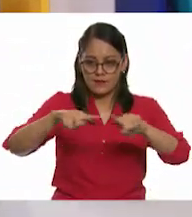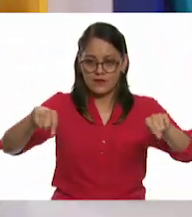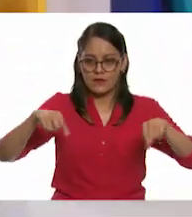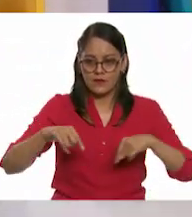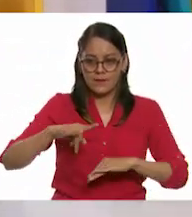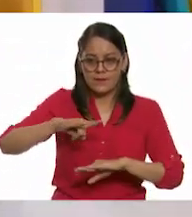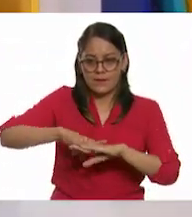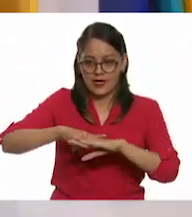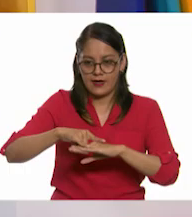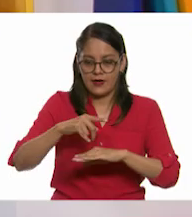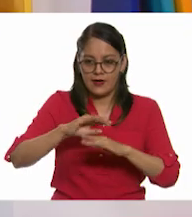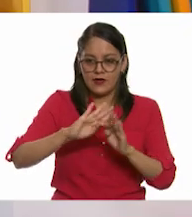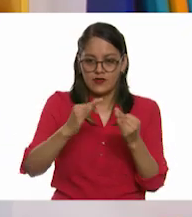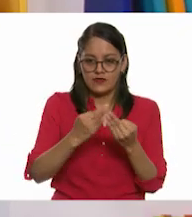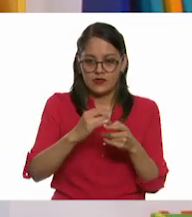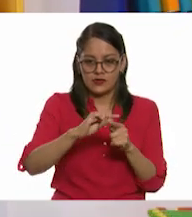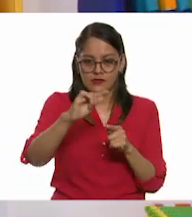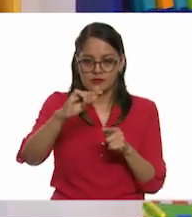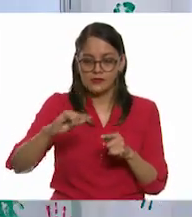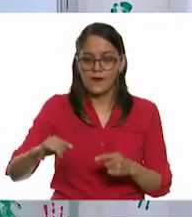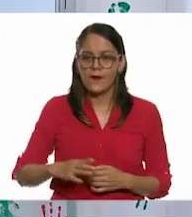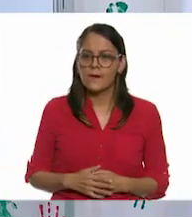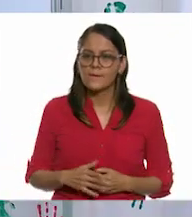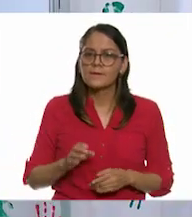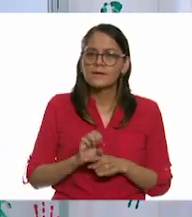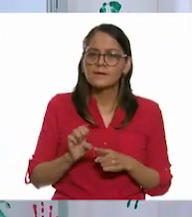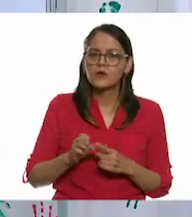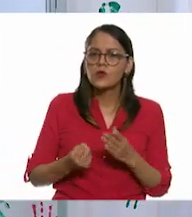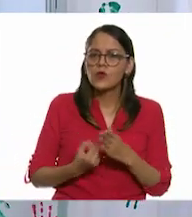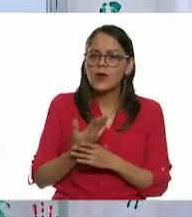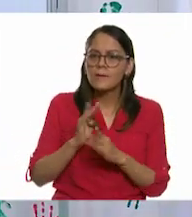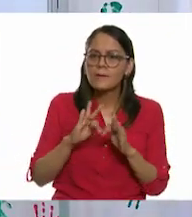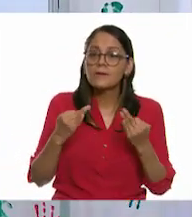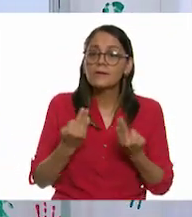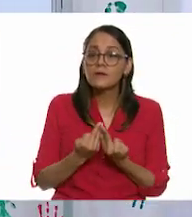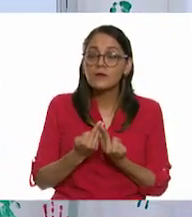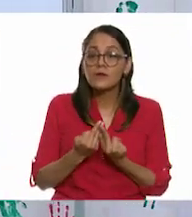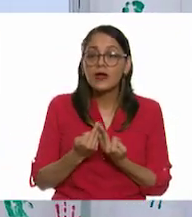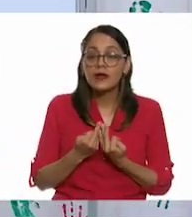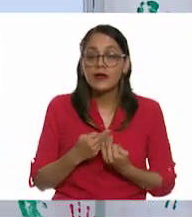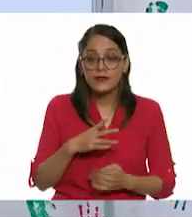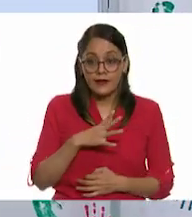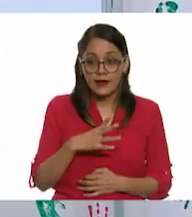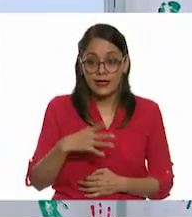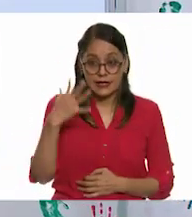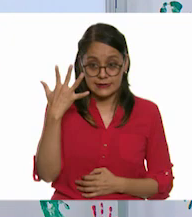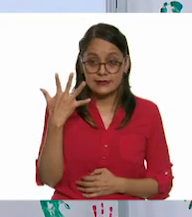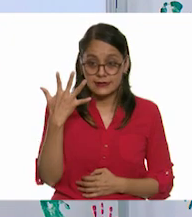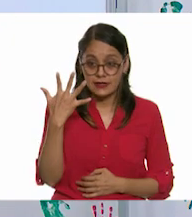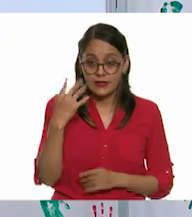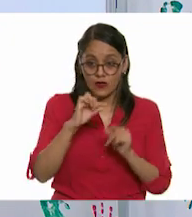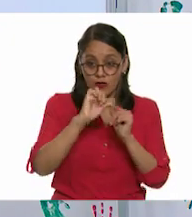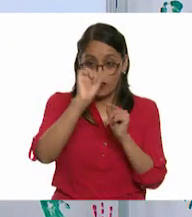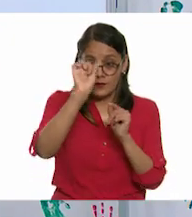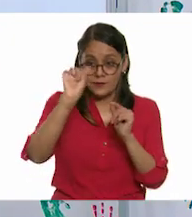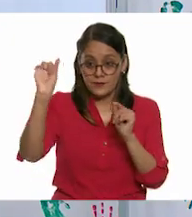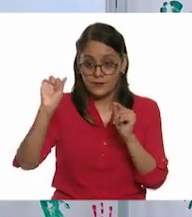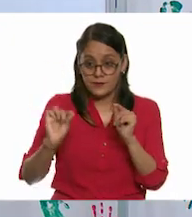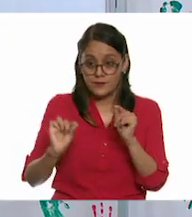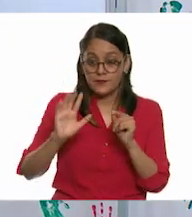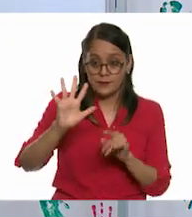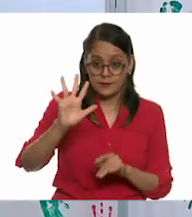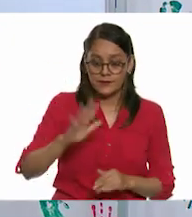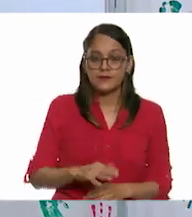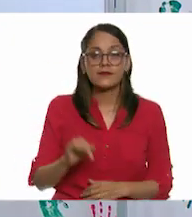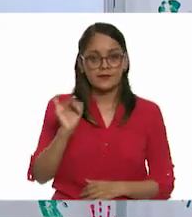una figura. Entonces, ¿la nueva figura va a tener cinco segmentos de recta, maestro? Exacto.